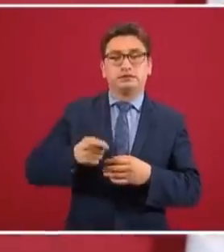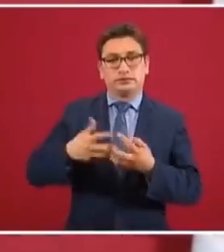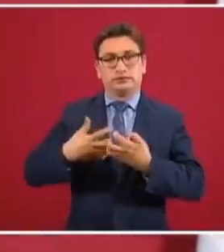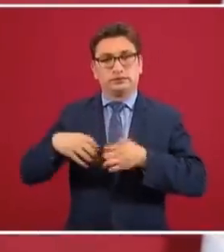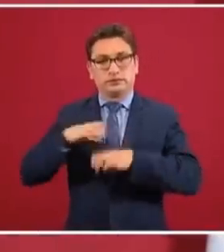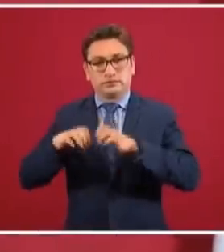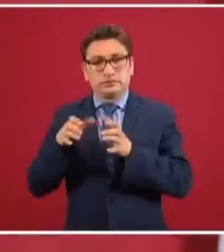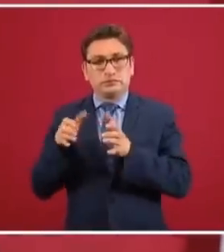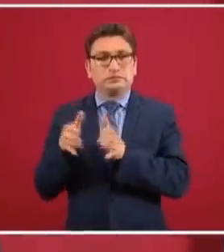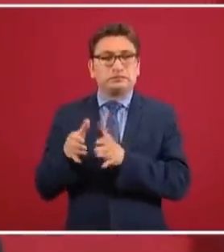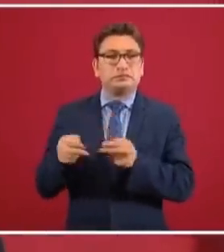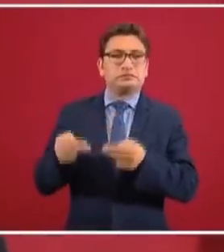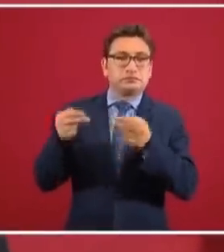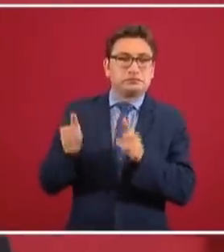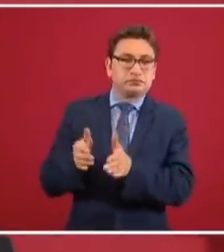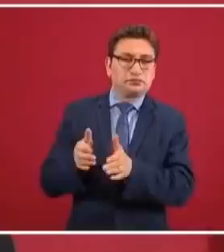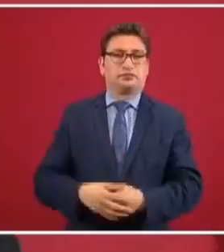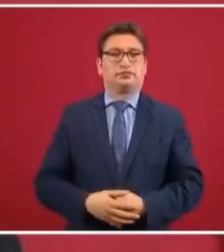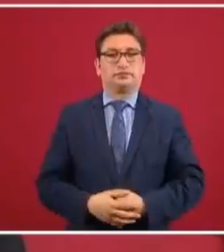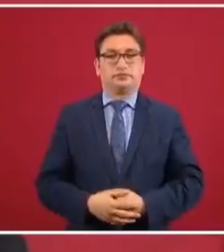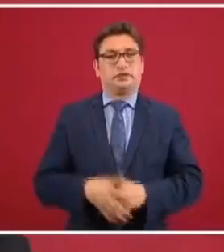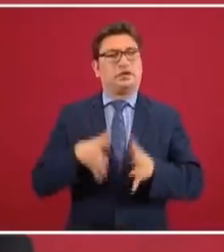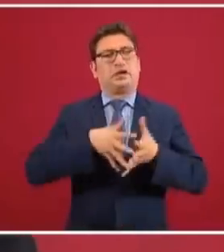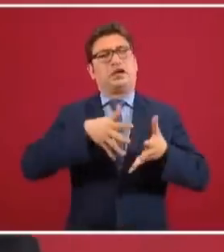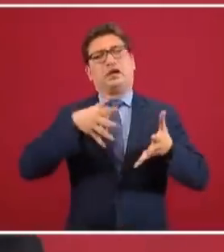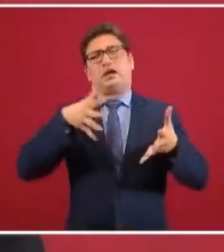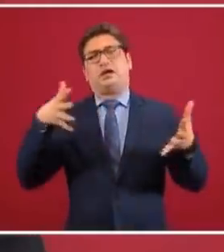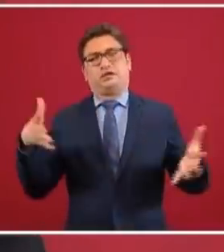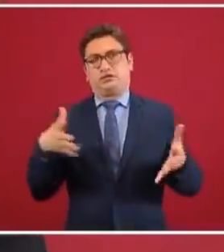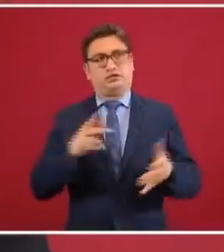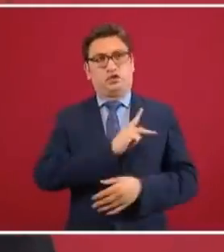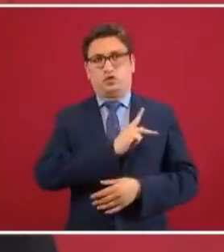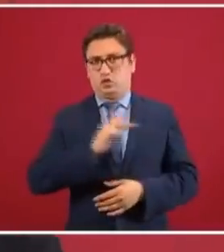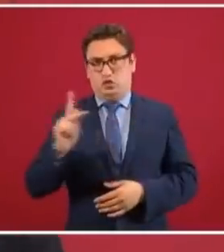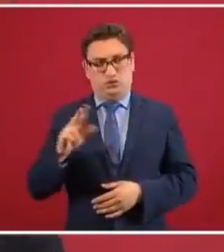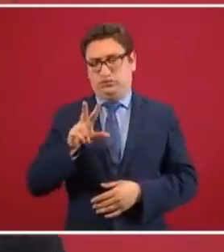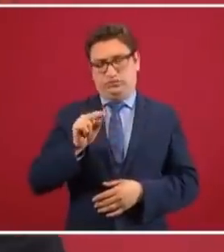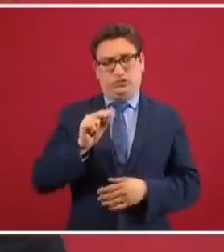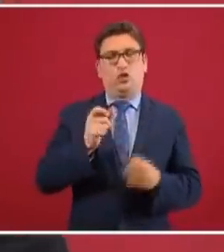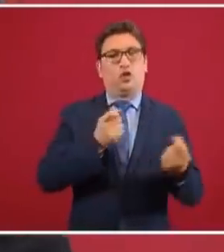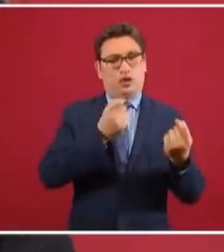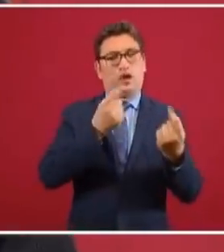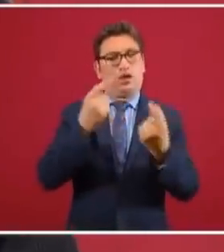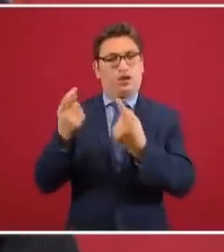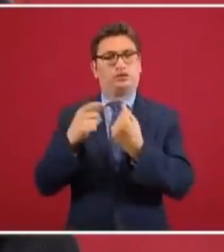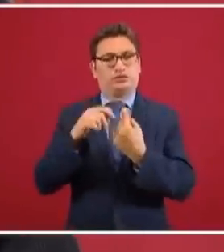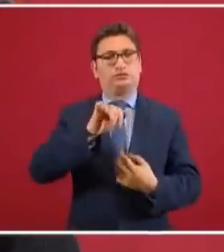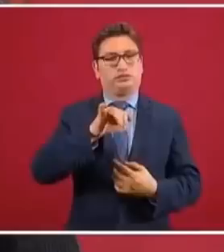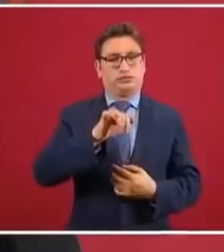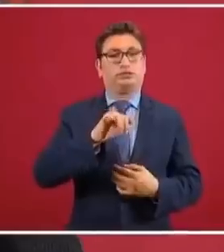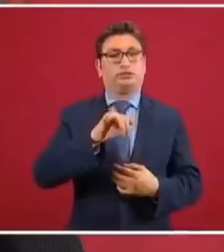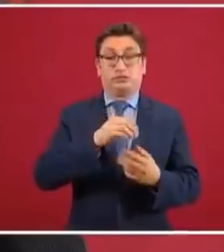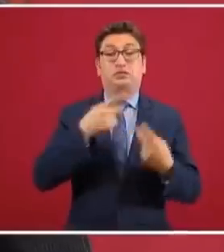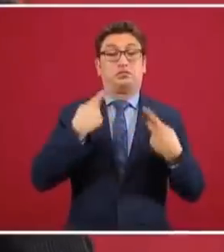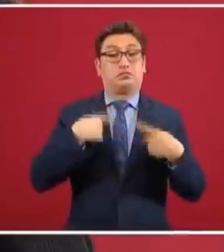las grandes empresas, no todas desde luego, pero sí hubieron algunas que